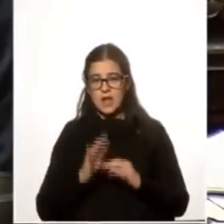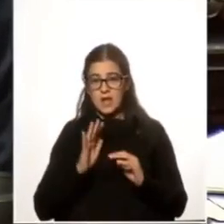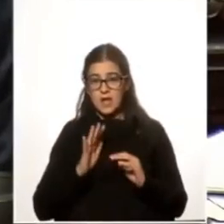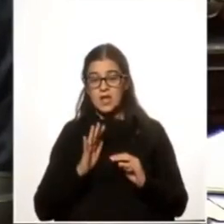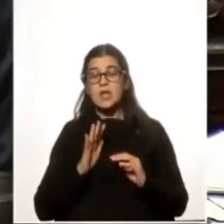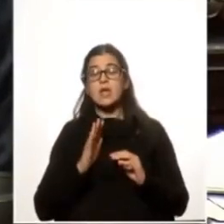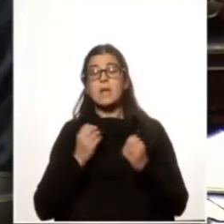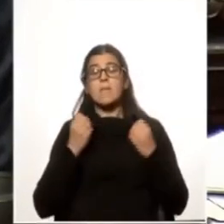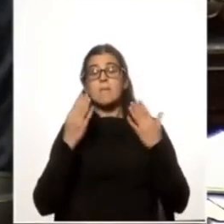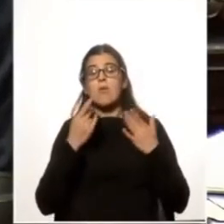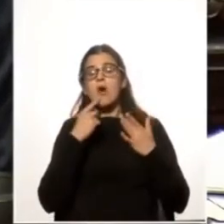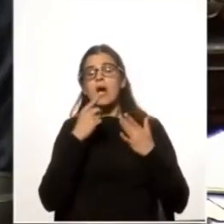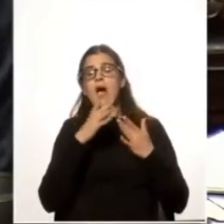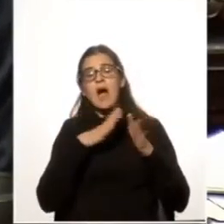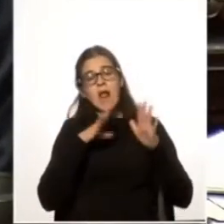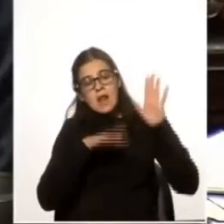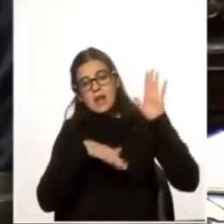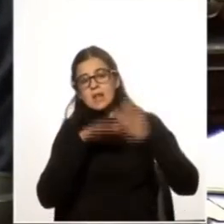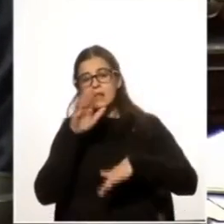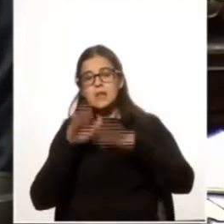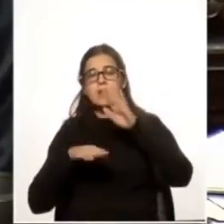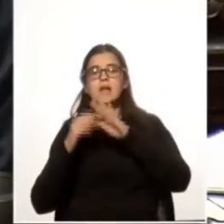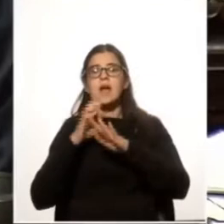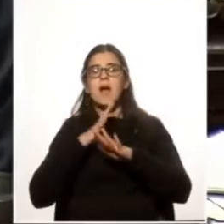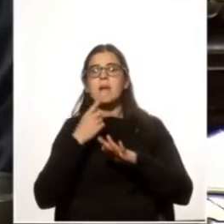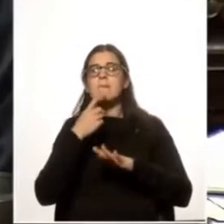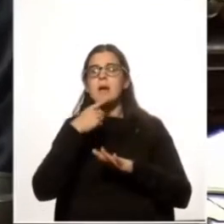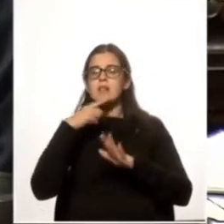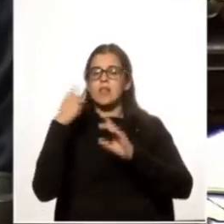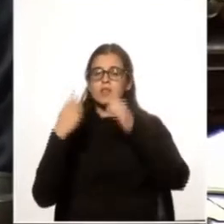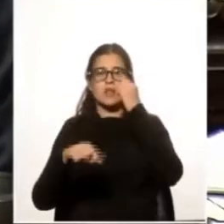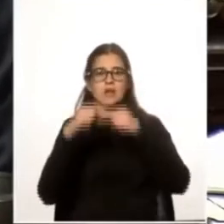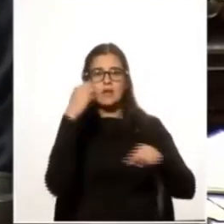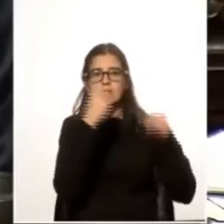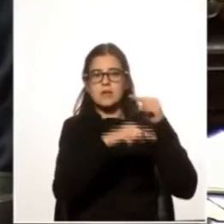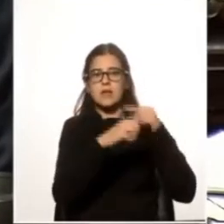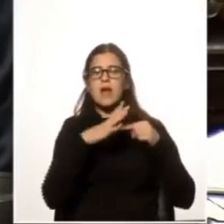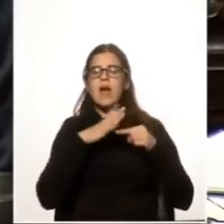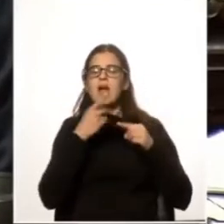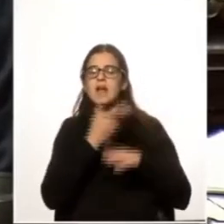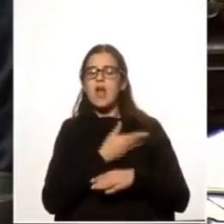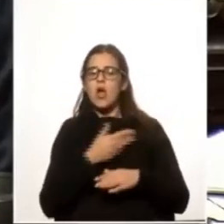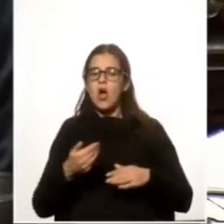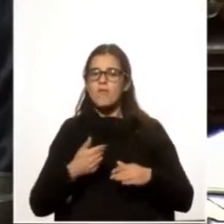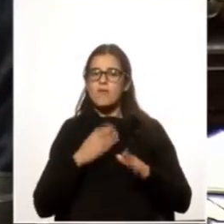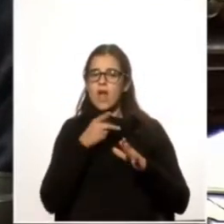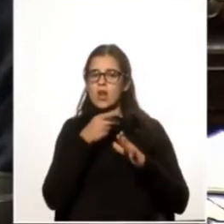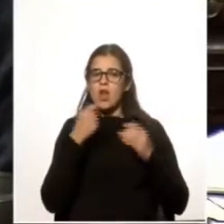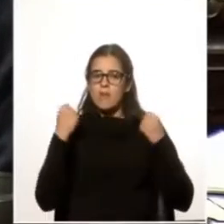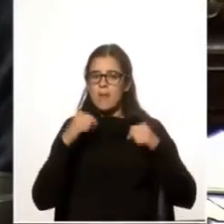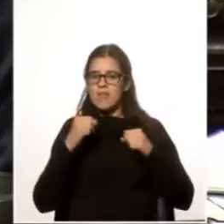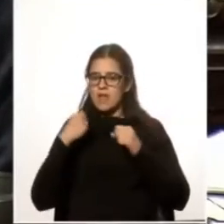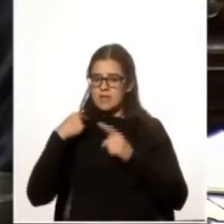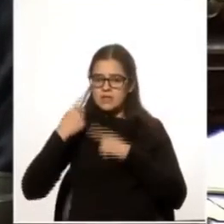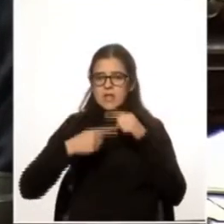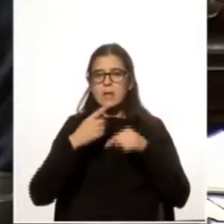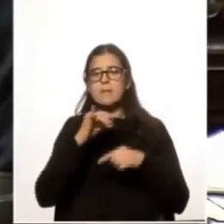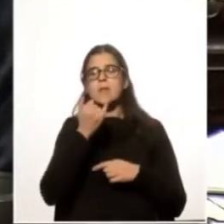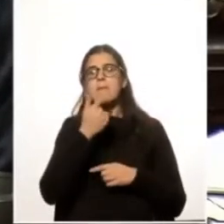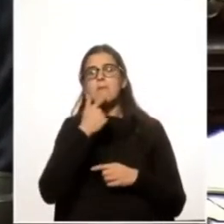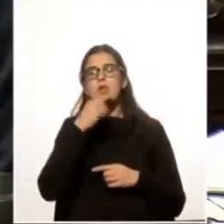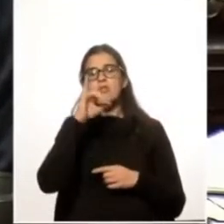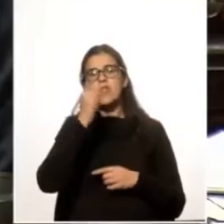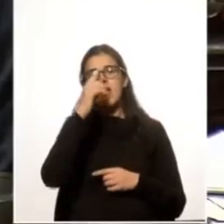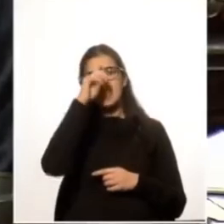más allá de las alternancias de los distintos partidos en el ejercicio del gobierno, en el marco de su política